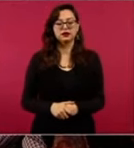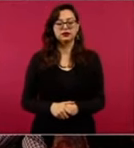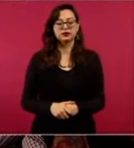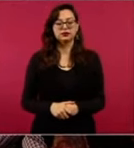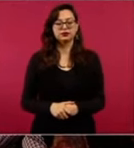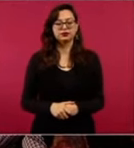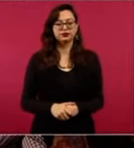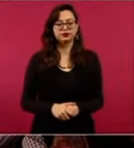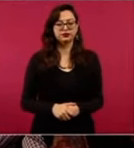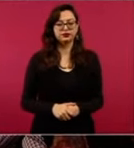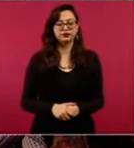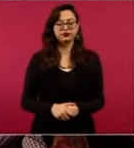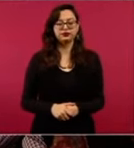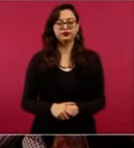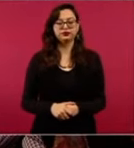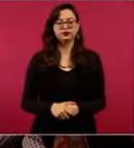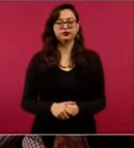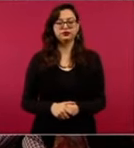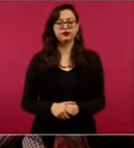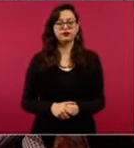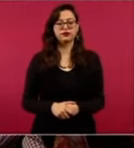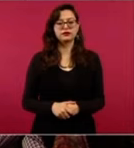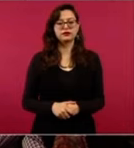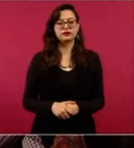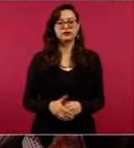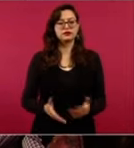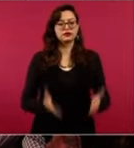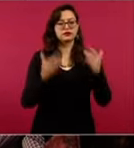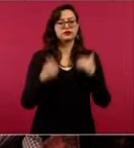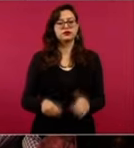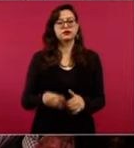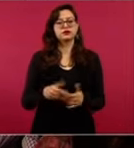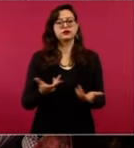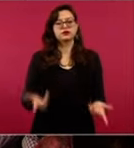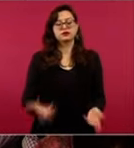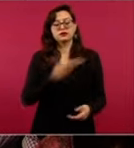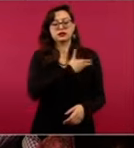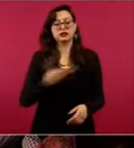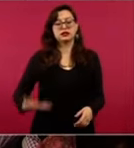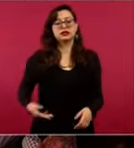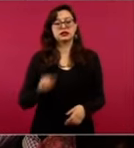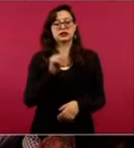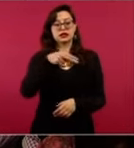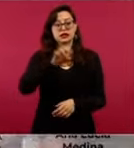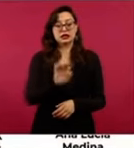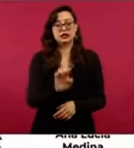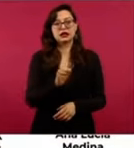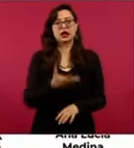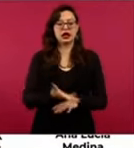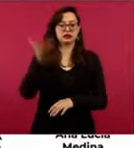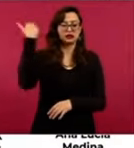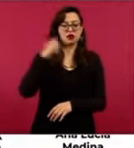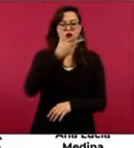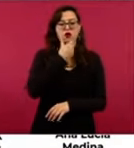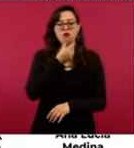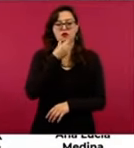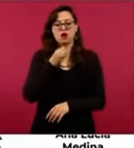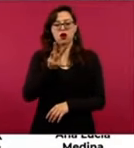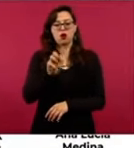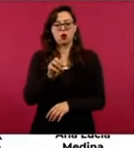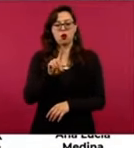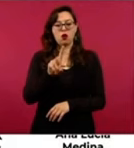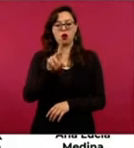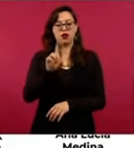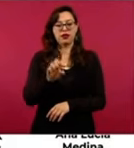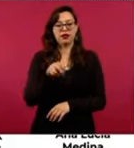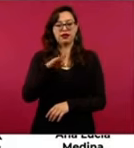Goldenberg, presidente del INE, cuando en aquel entonces